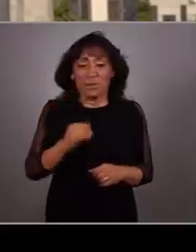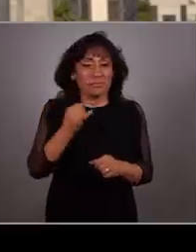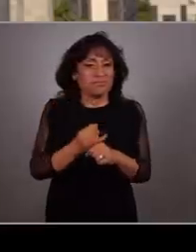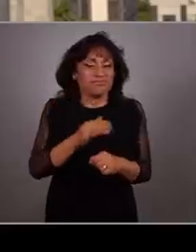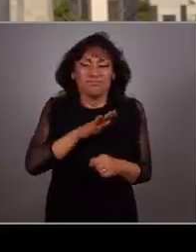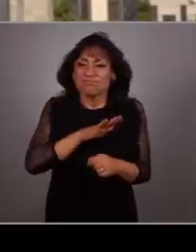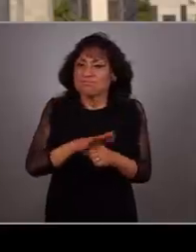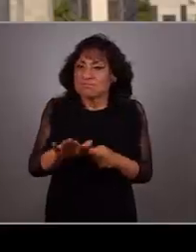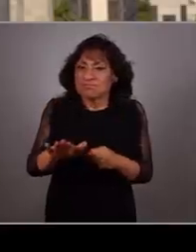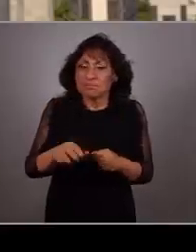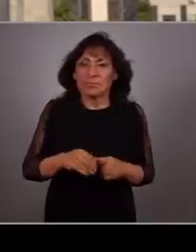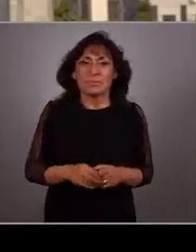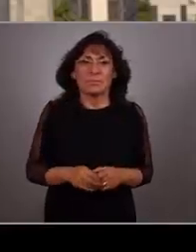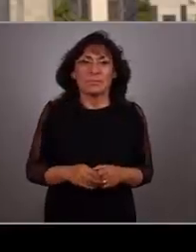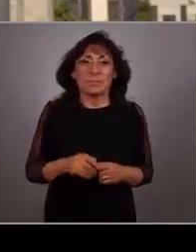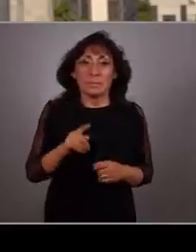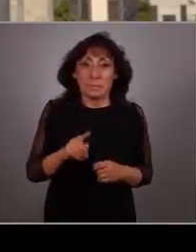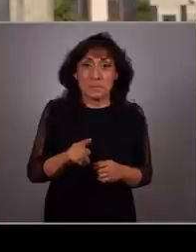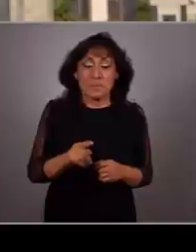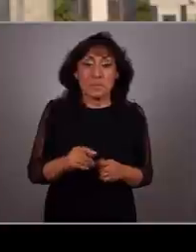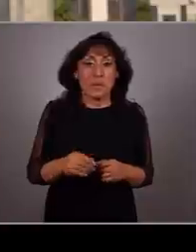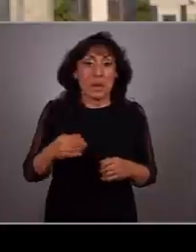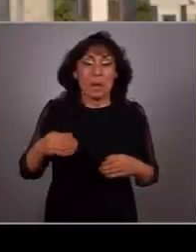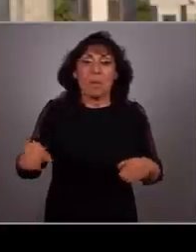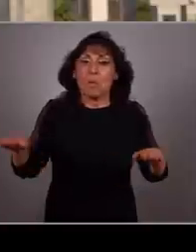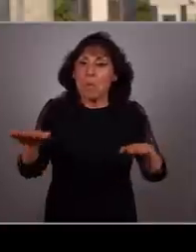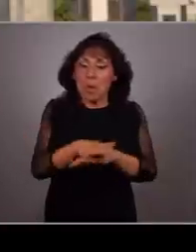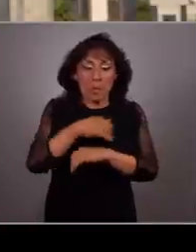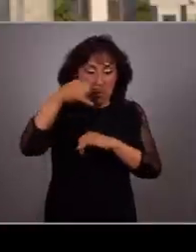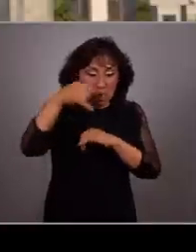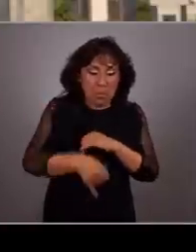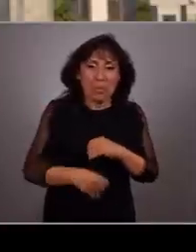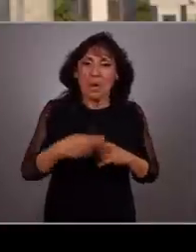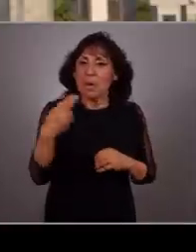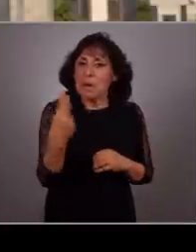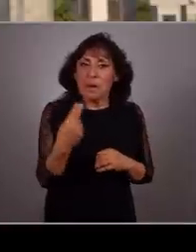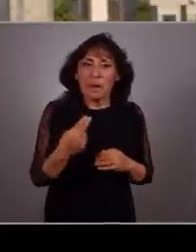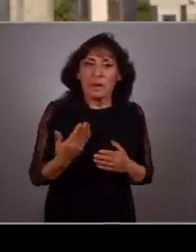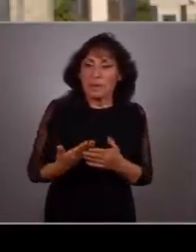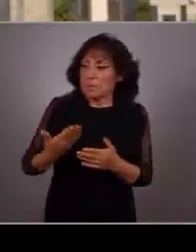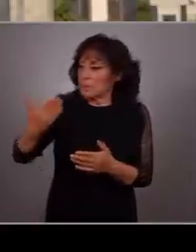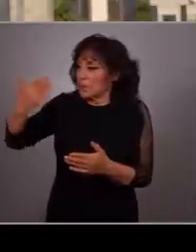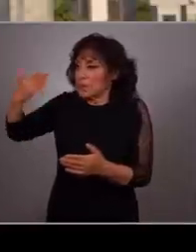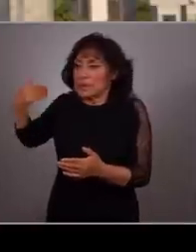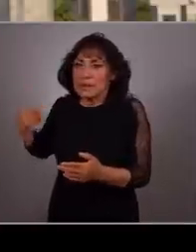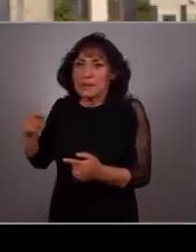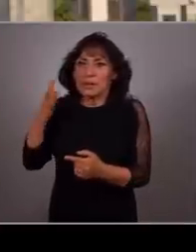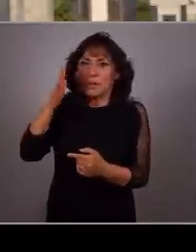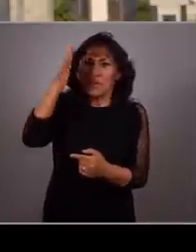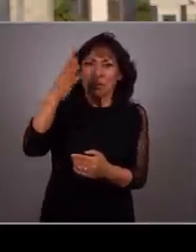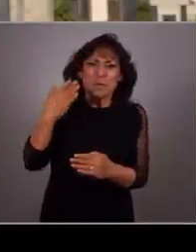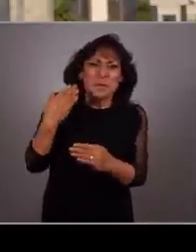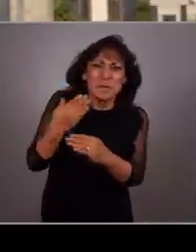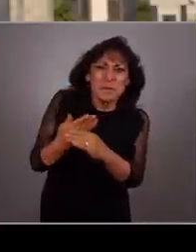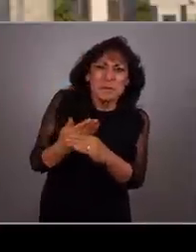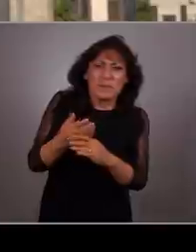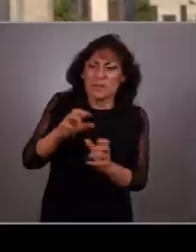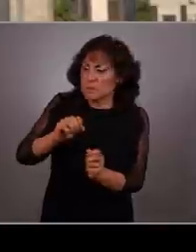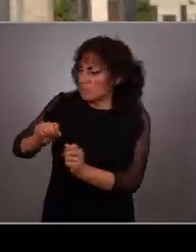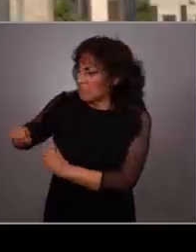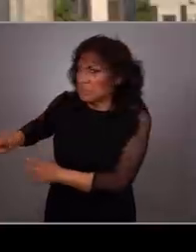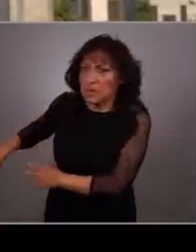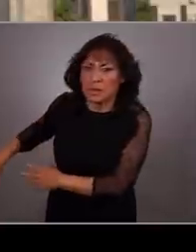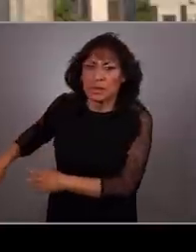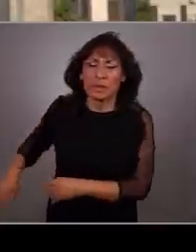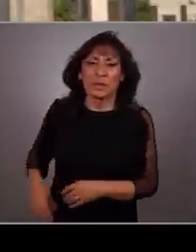que no podían estar peor. Y que era necesario un cambio radical para dejar atrás un pasado que amenazaba al